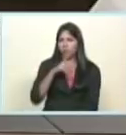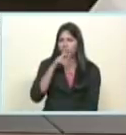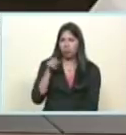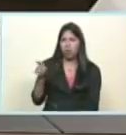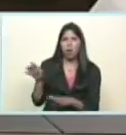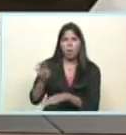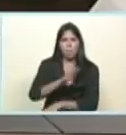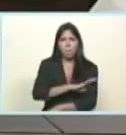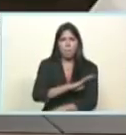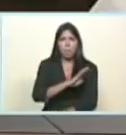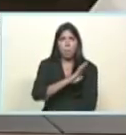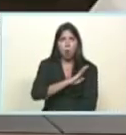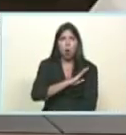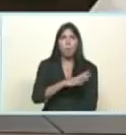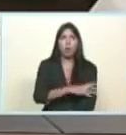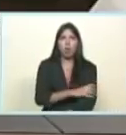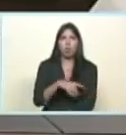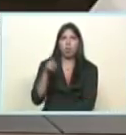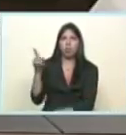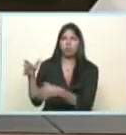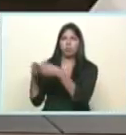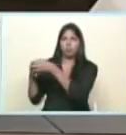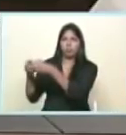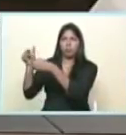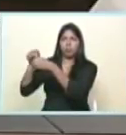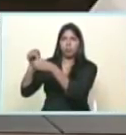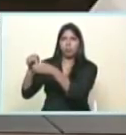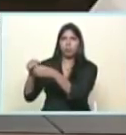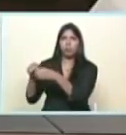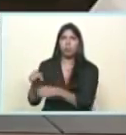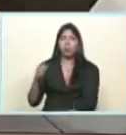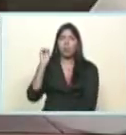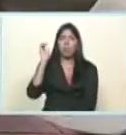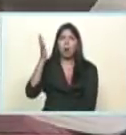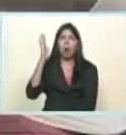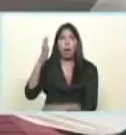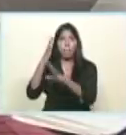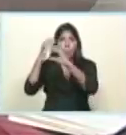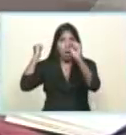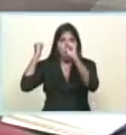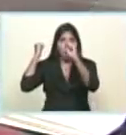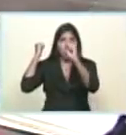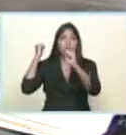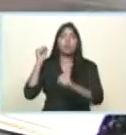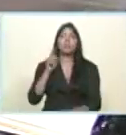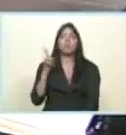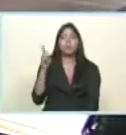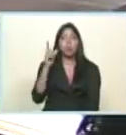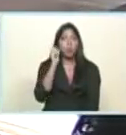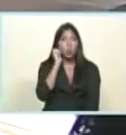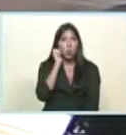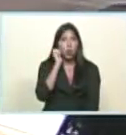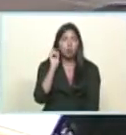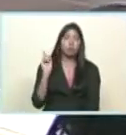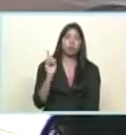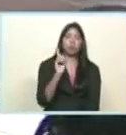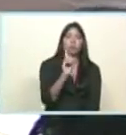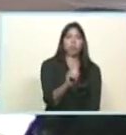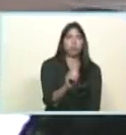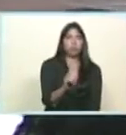derecha que dirigen el gobierno de los Estados Unidos. El discurso de la embajadora ante Naciones Unidas por parte del gobierno de Estados Unidos